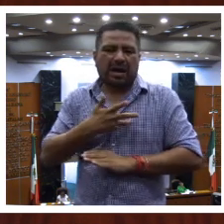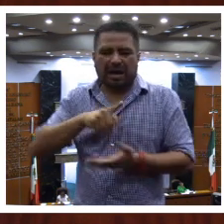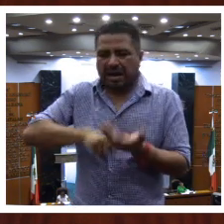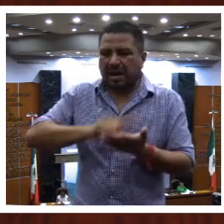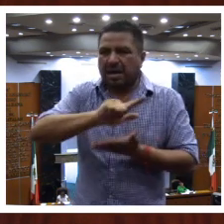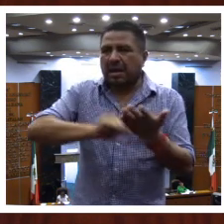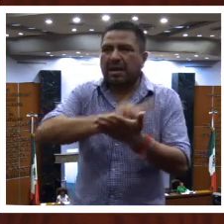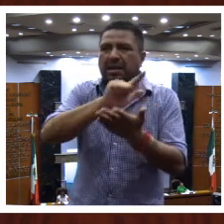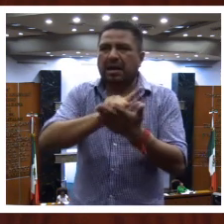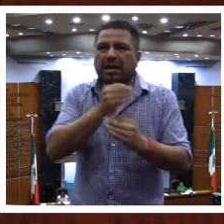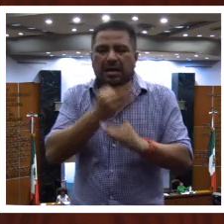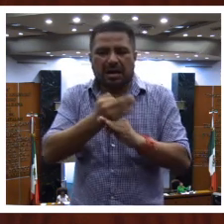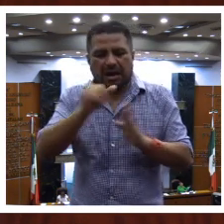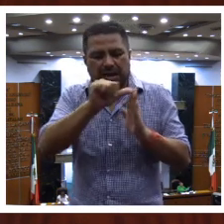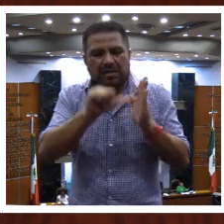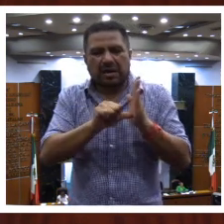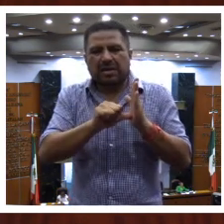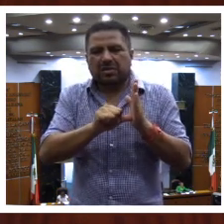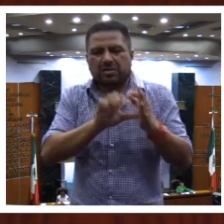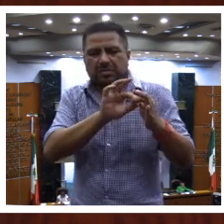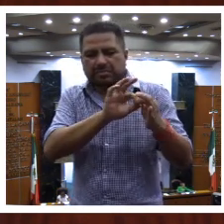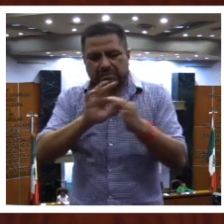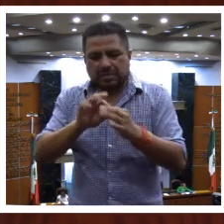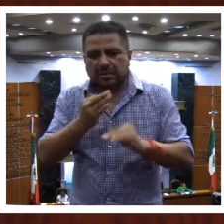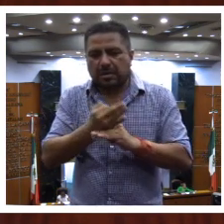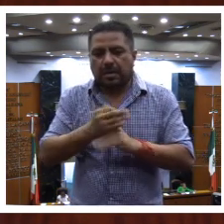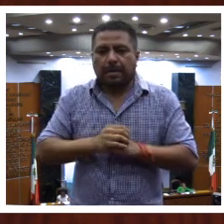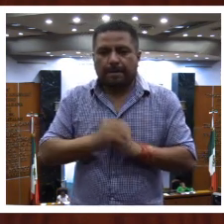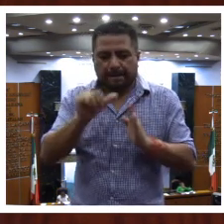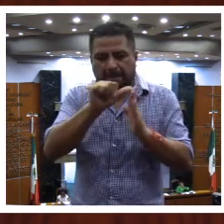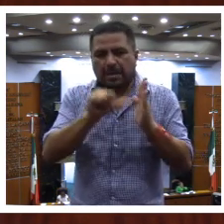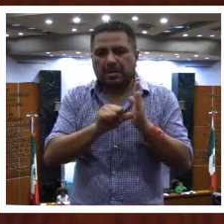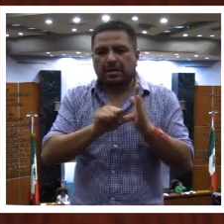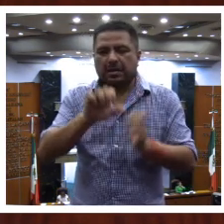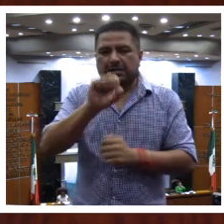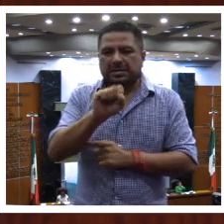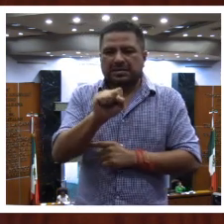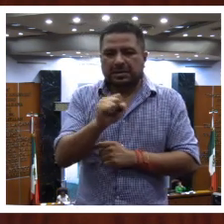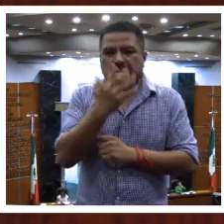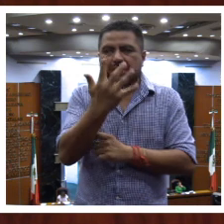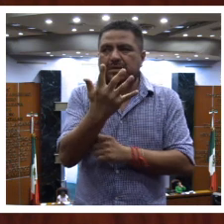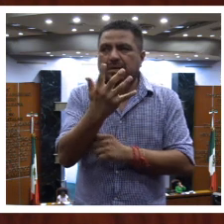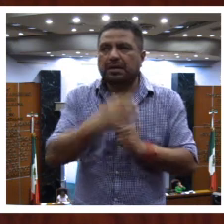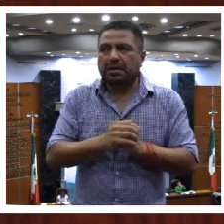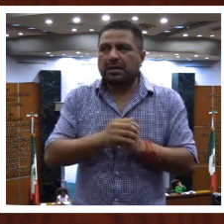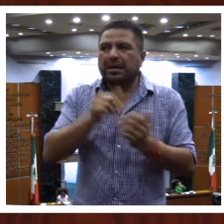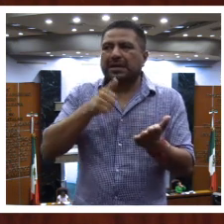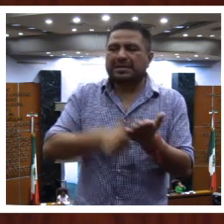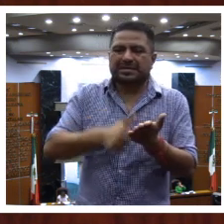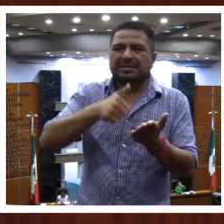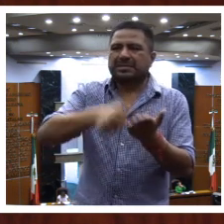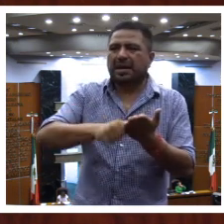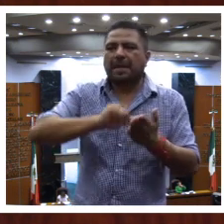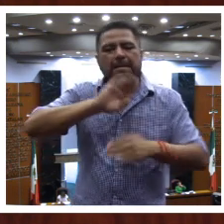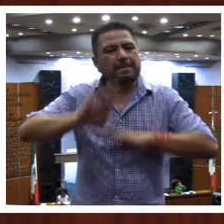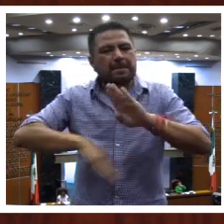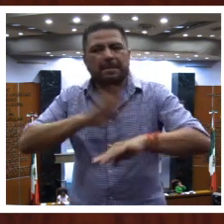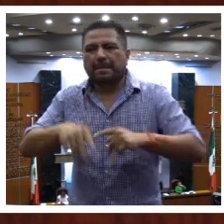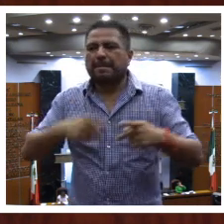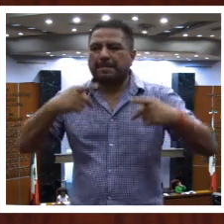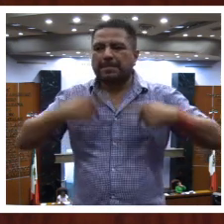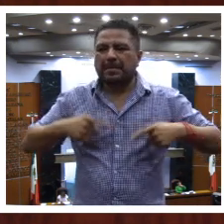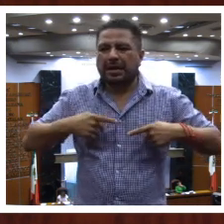presente ley en sus artículos respectivos. Artículo 65, los registros de defunción